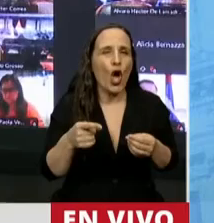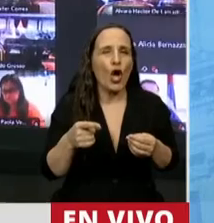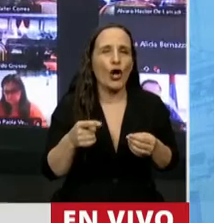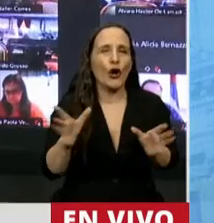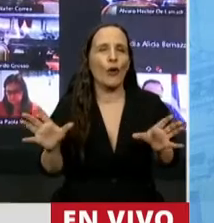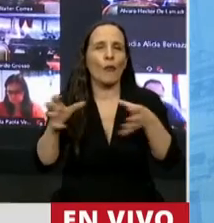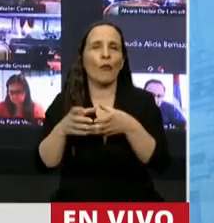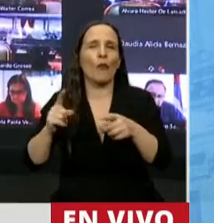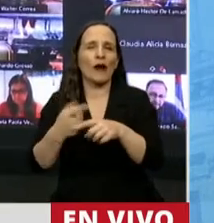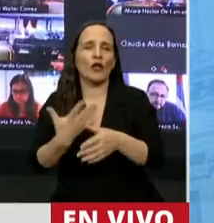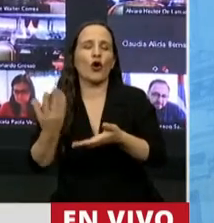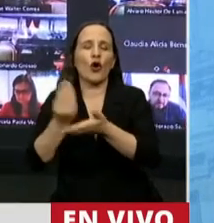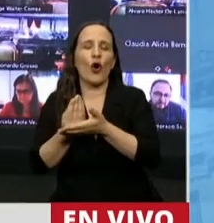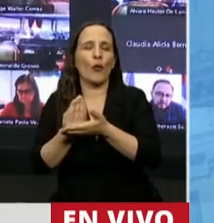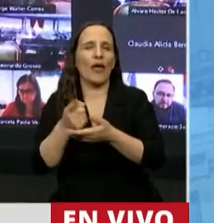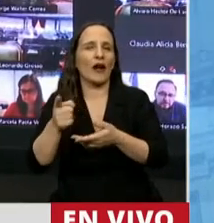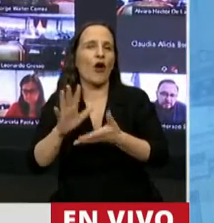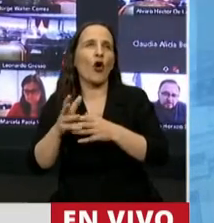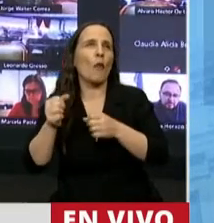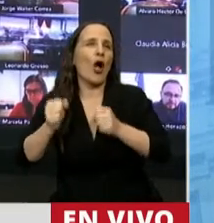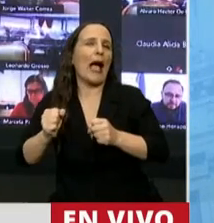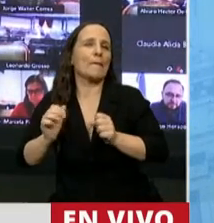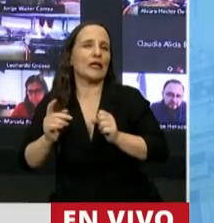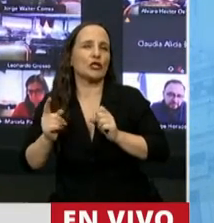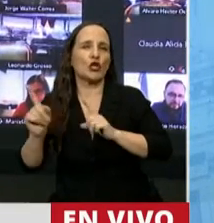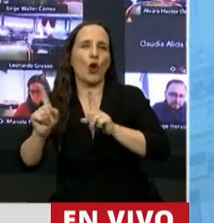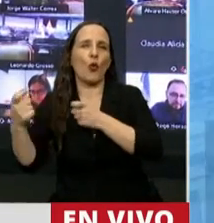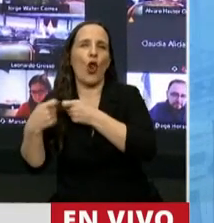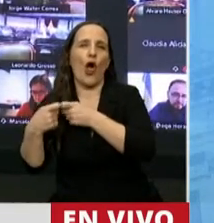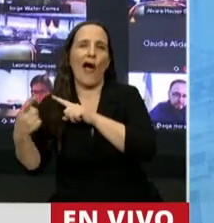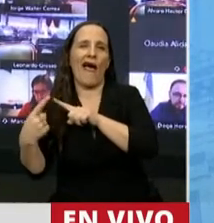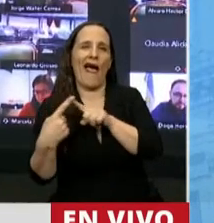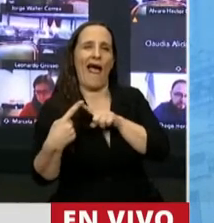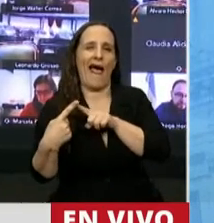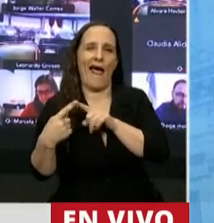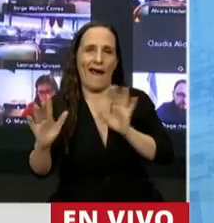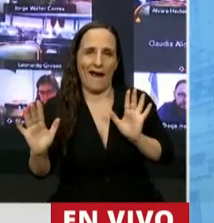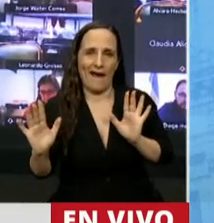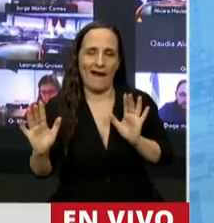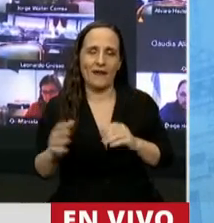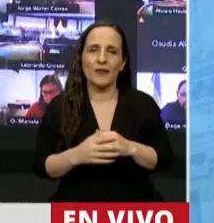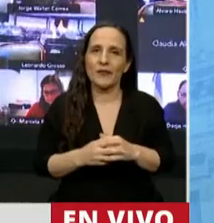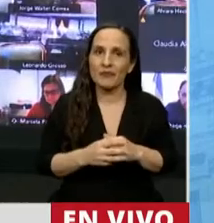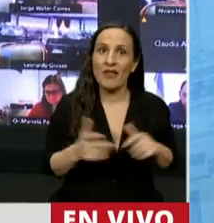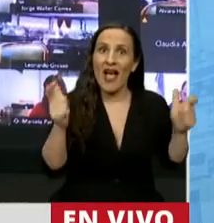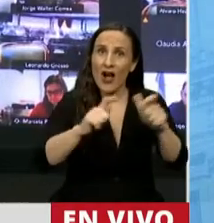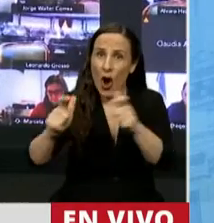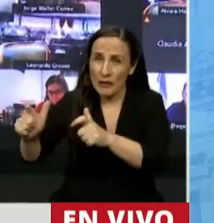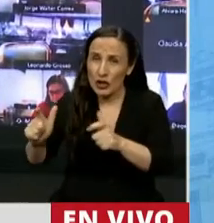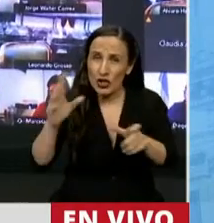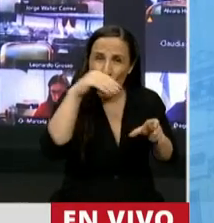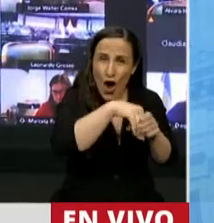del oficialismo y a la complicidad de sus aliados. El funcionamiento tanto en las comisiones